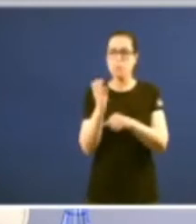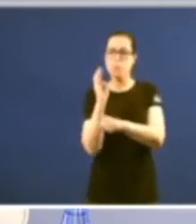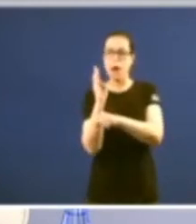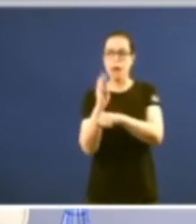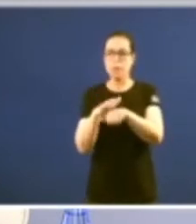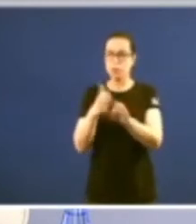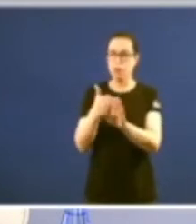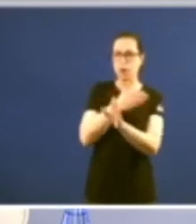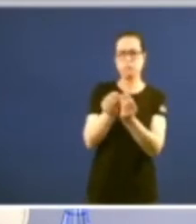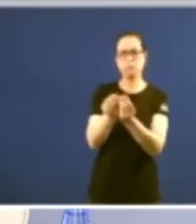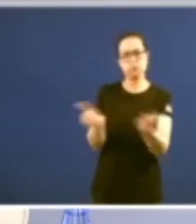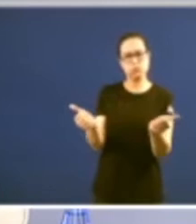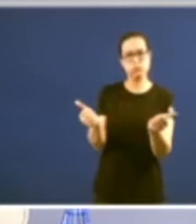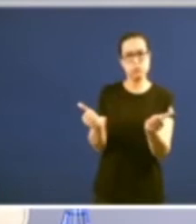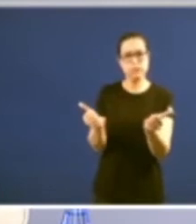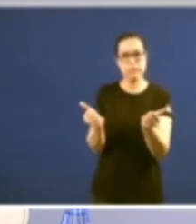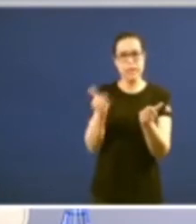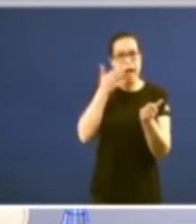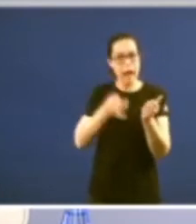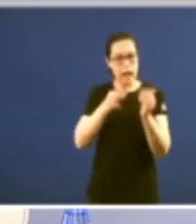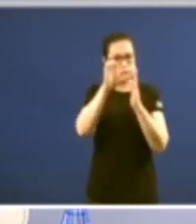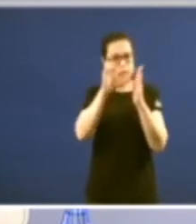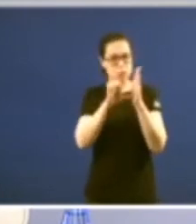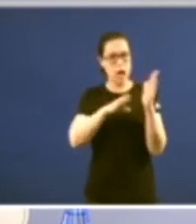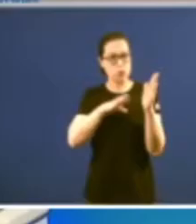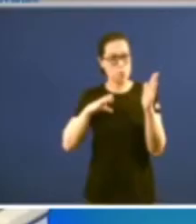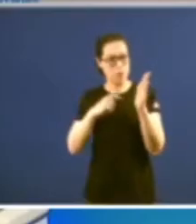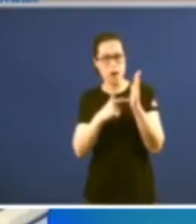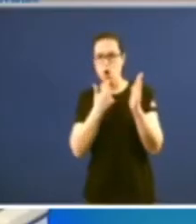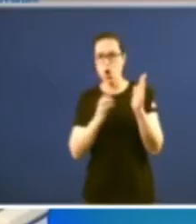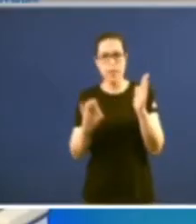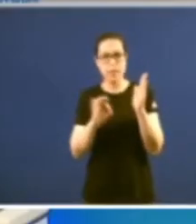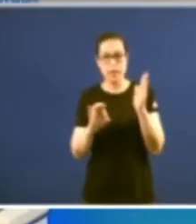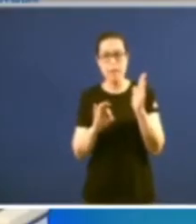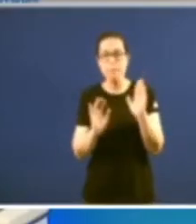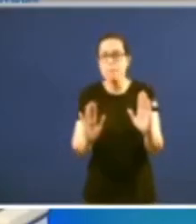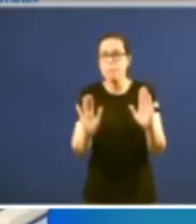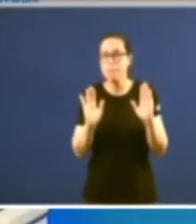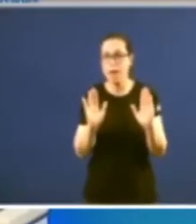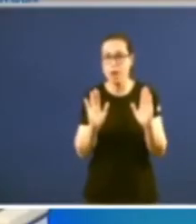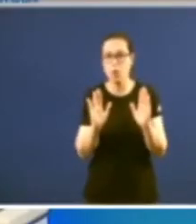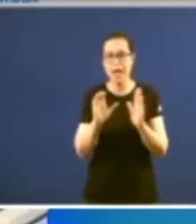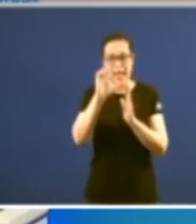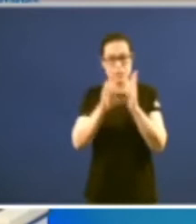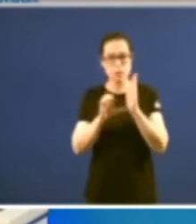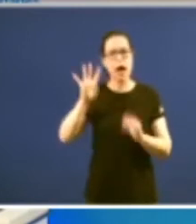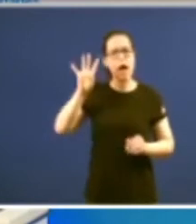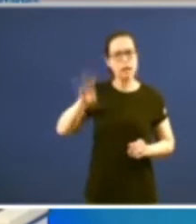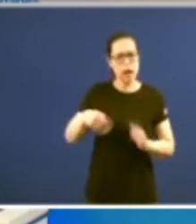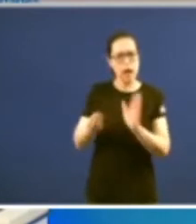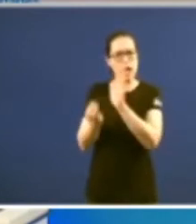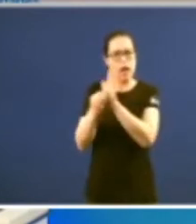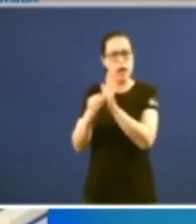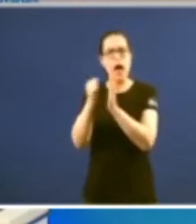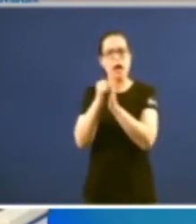que non está prevista no noso Estatuto de Autonomía de Galicia pero si xa está previsto no Estatuto Catalán no